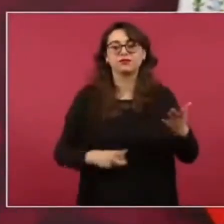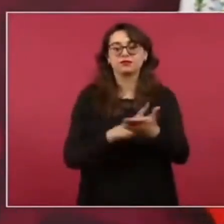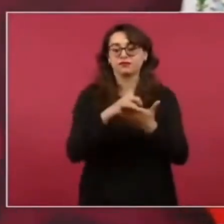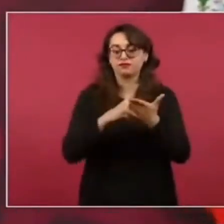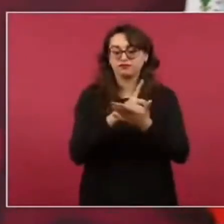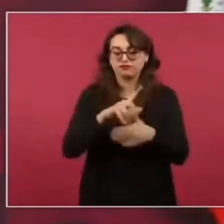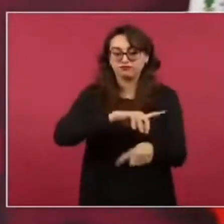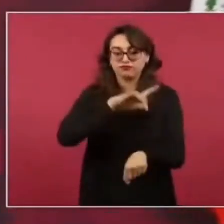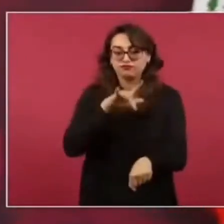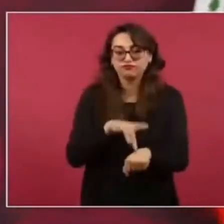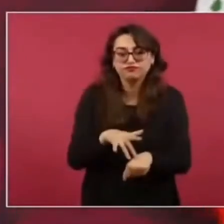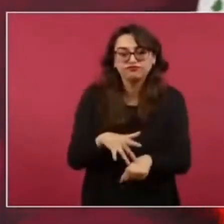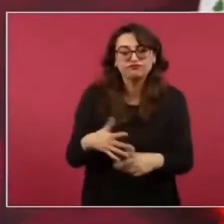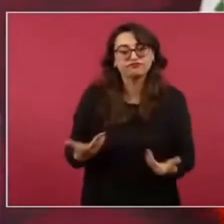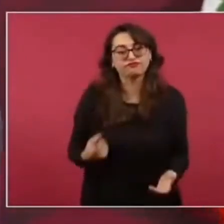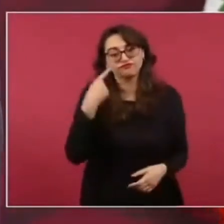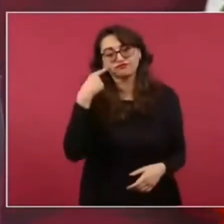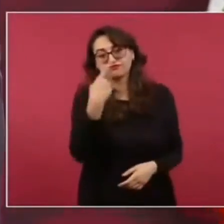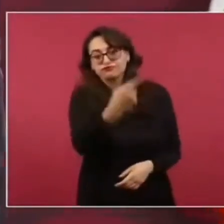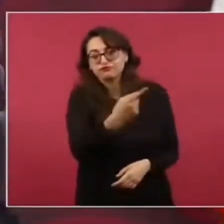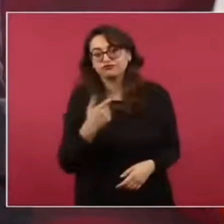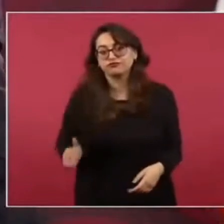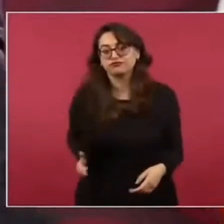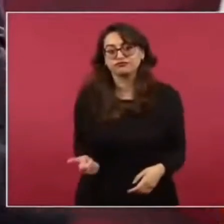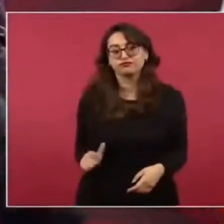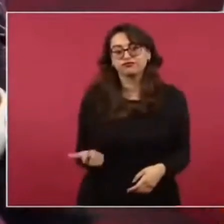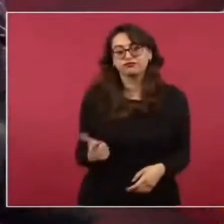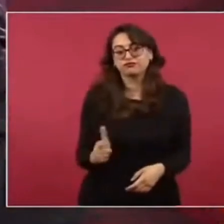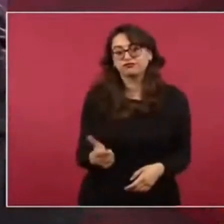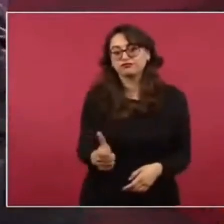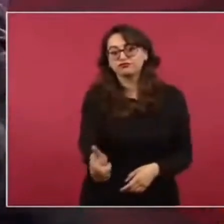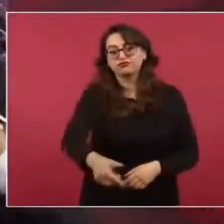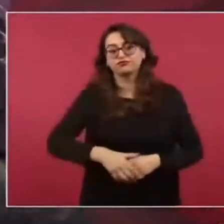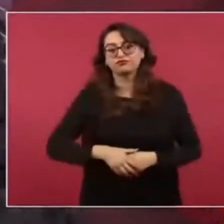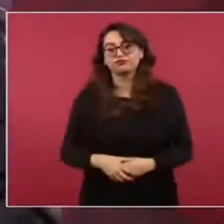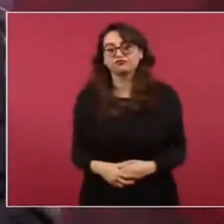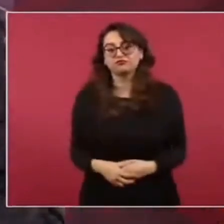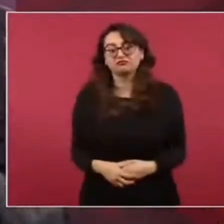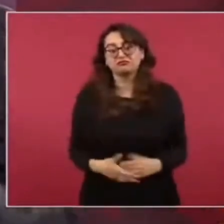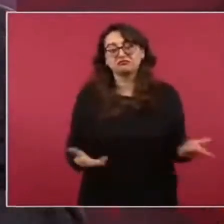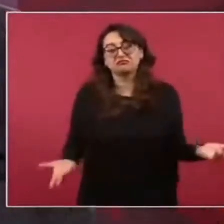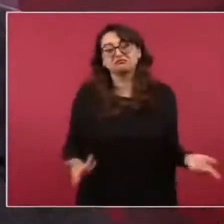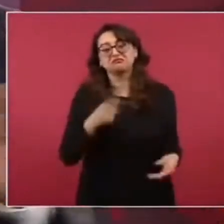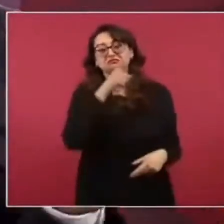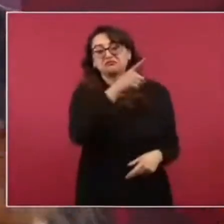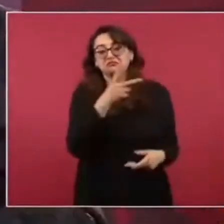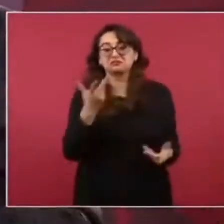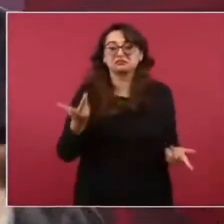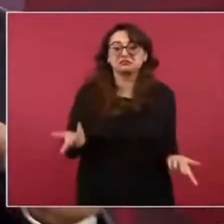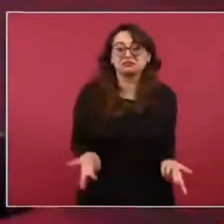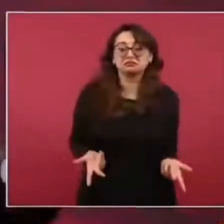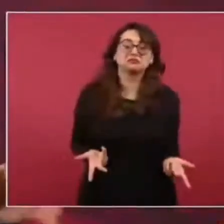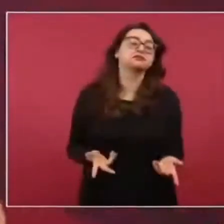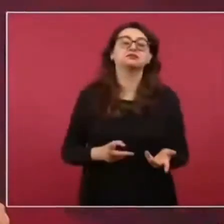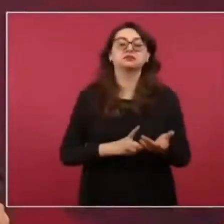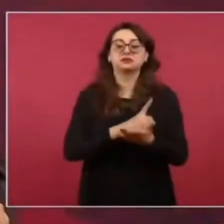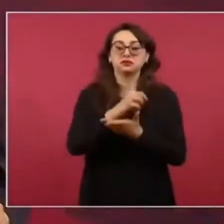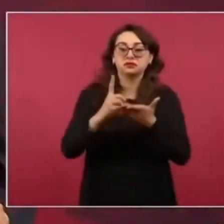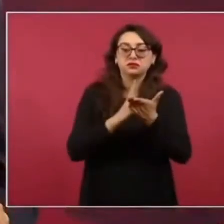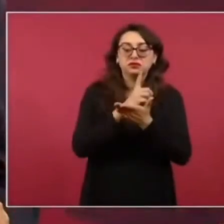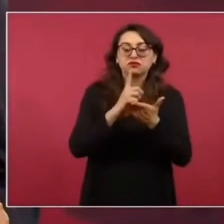lamentablemente, que dejó crecer por distintas